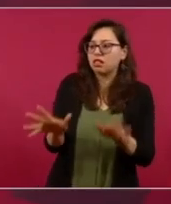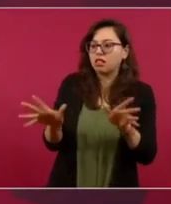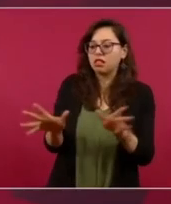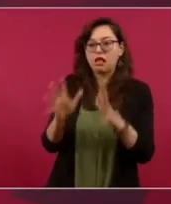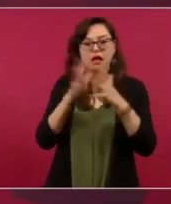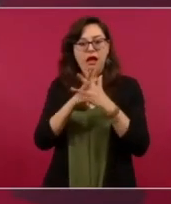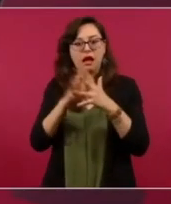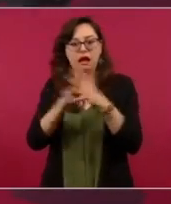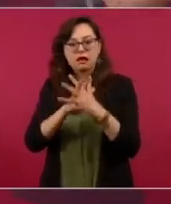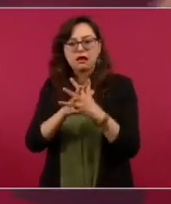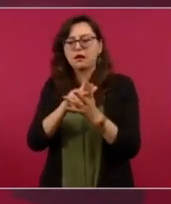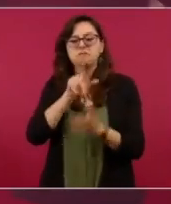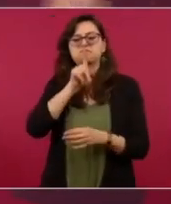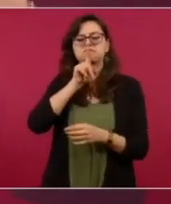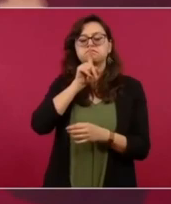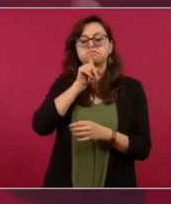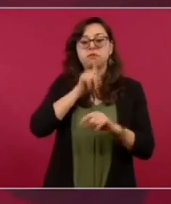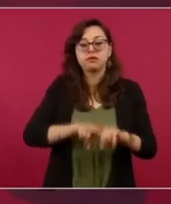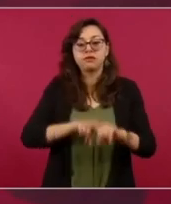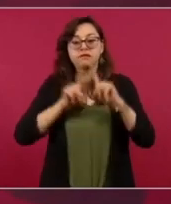es el debate